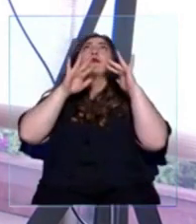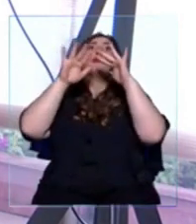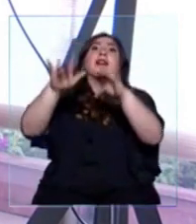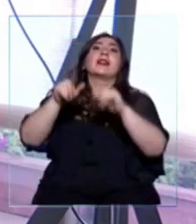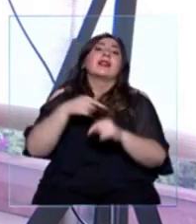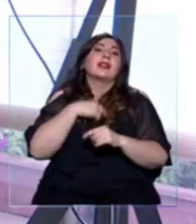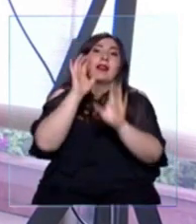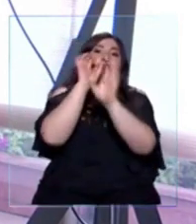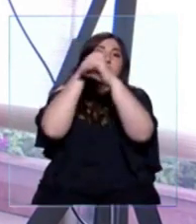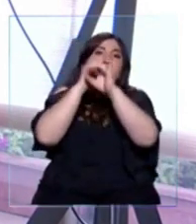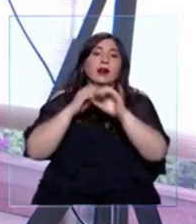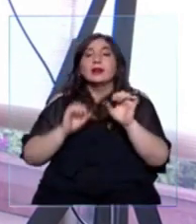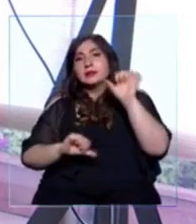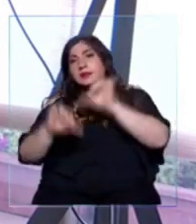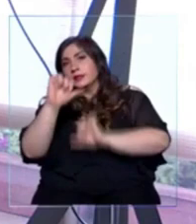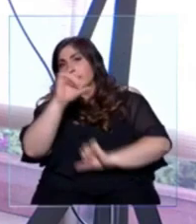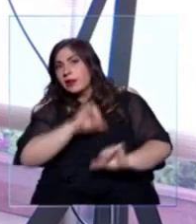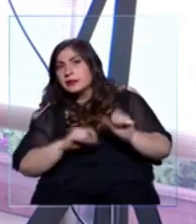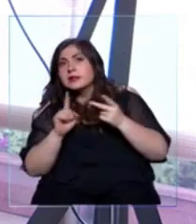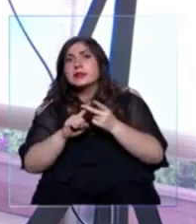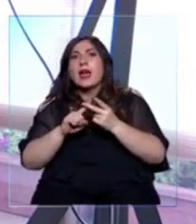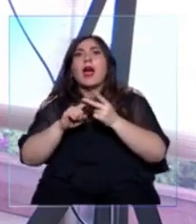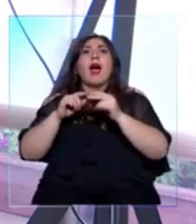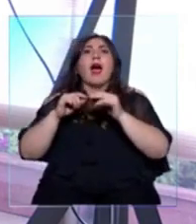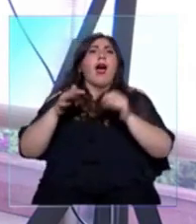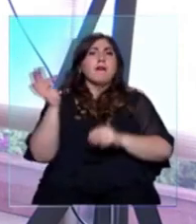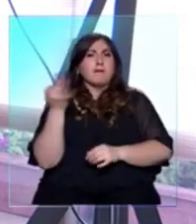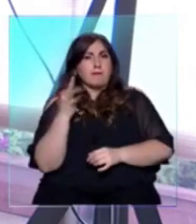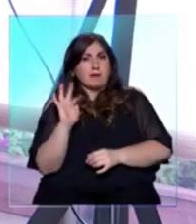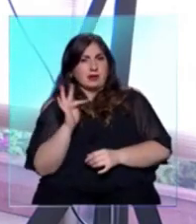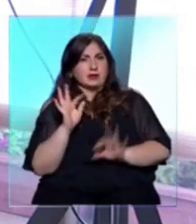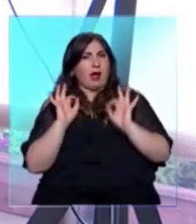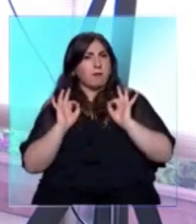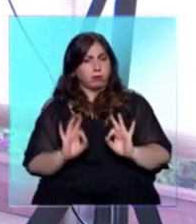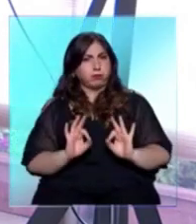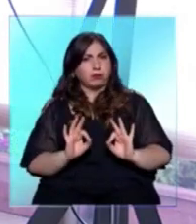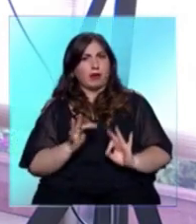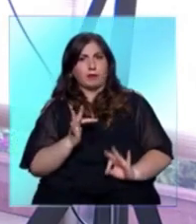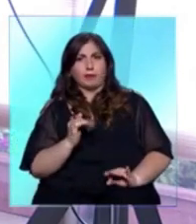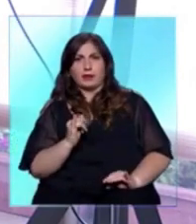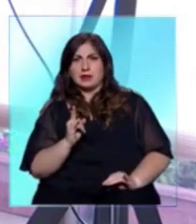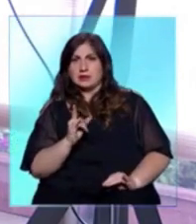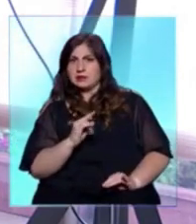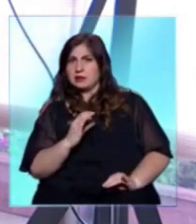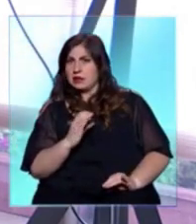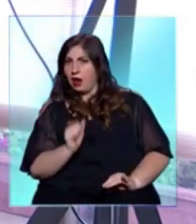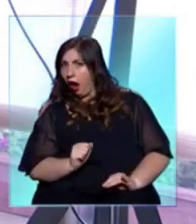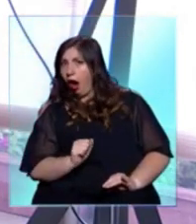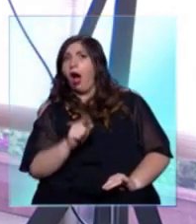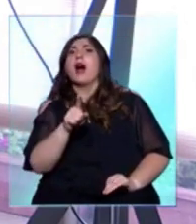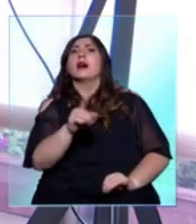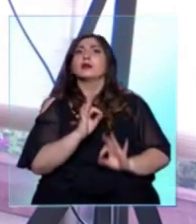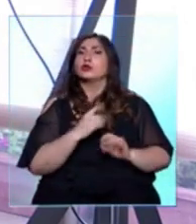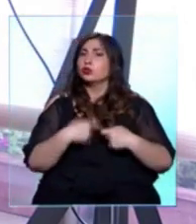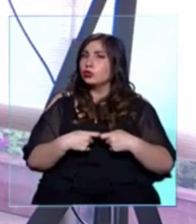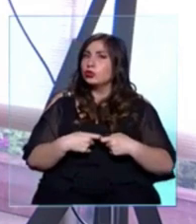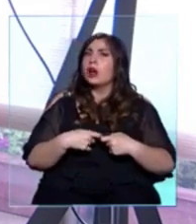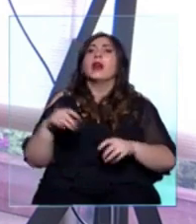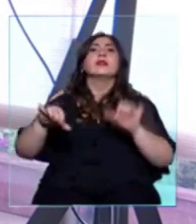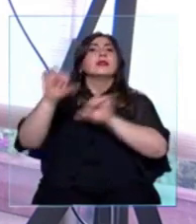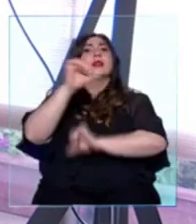ciencia propiamente tal, la astrofísica dura, como los lugares, los científicos, los astrónomos, y